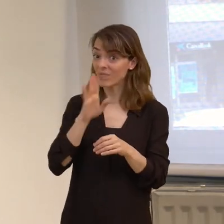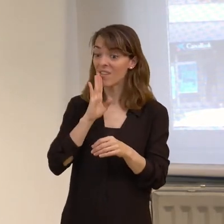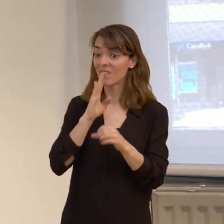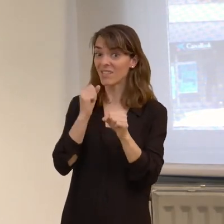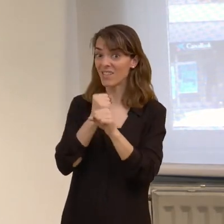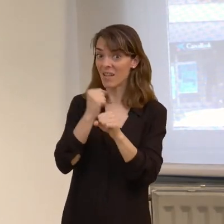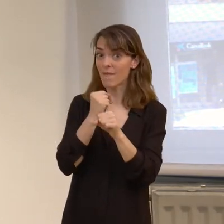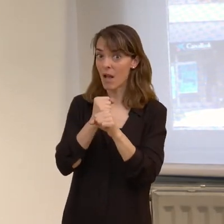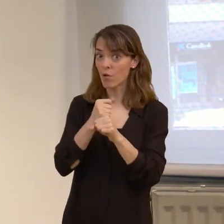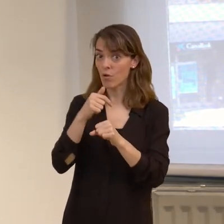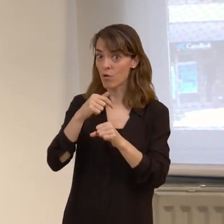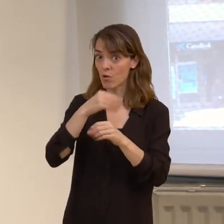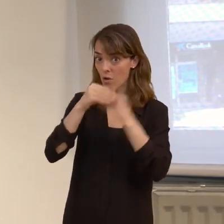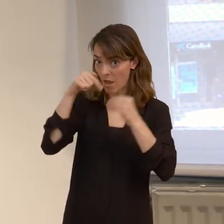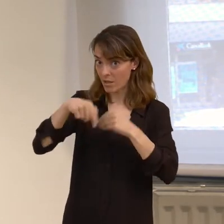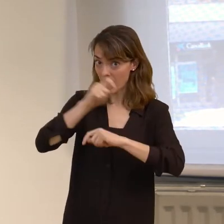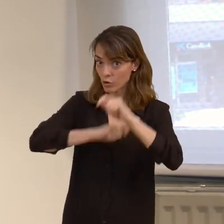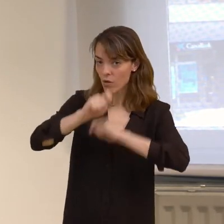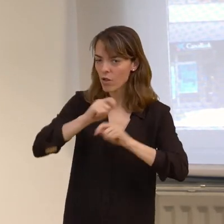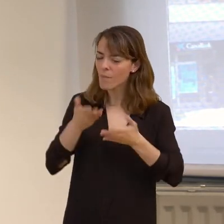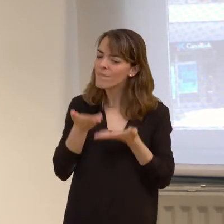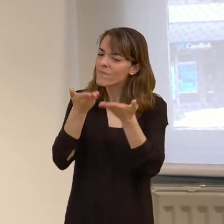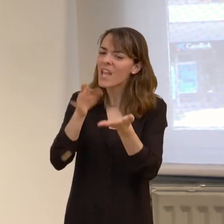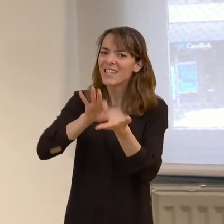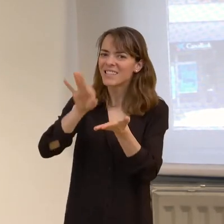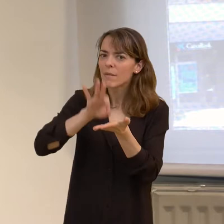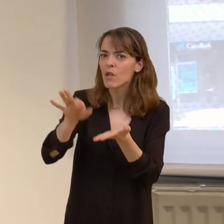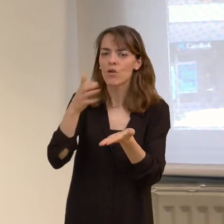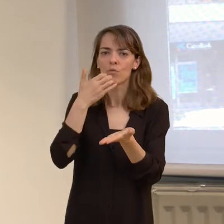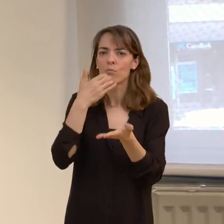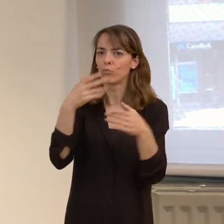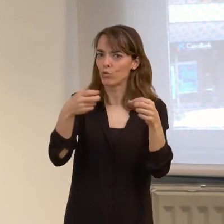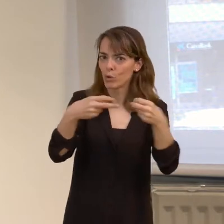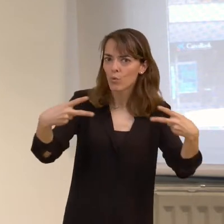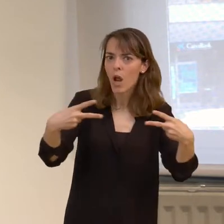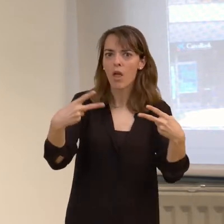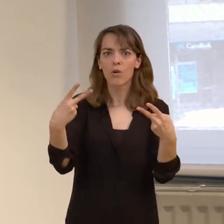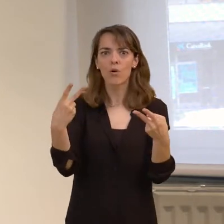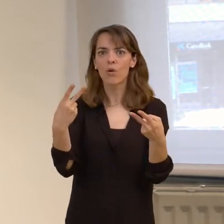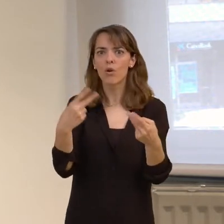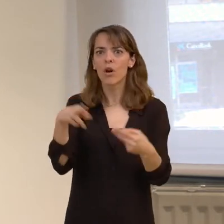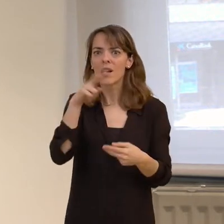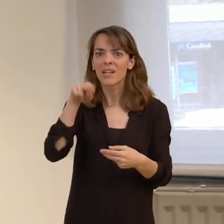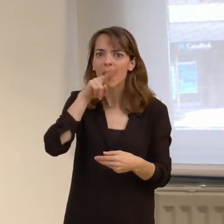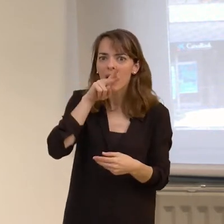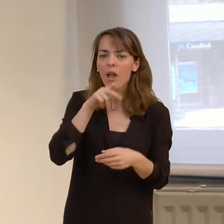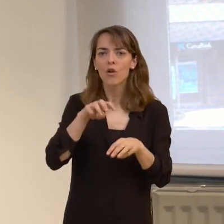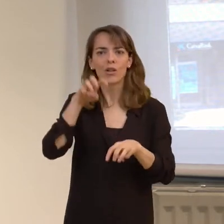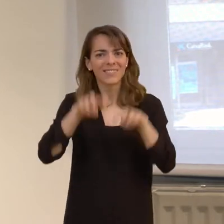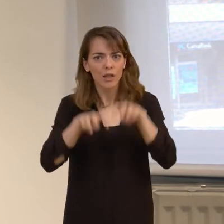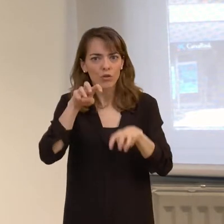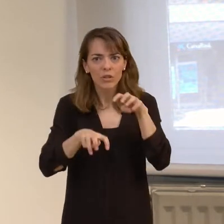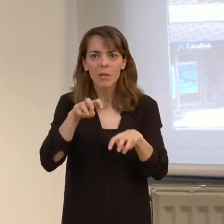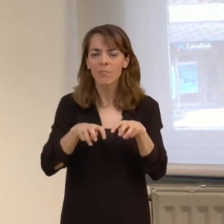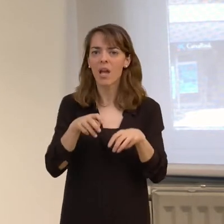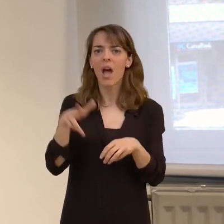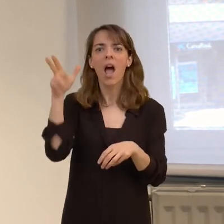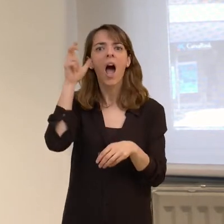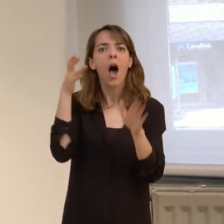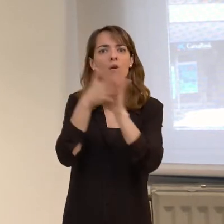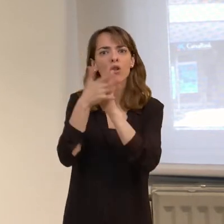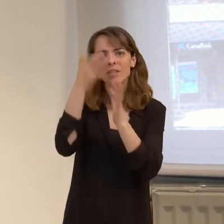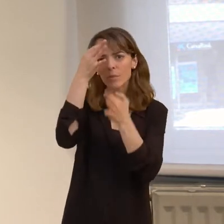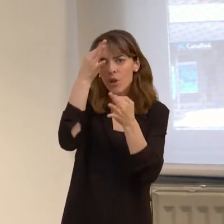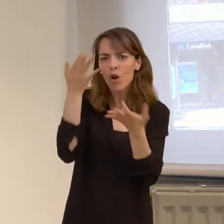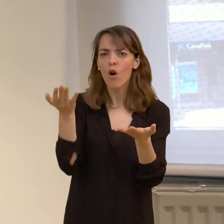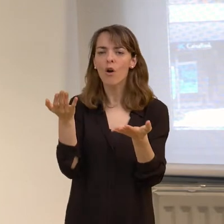realiza desde la propia asociación, se ofrecen servicios pues desde el subtitulado por lo hablado, por esta noticia, audio descripción,